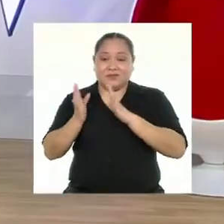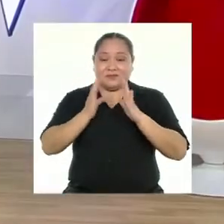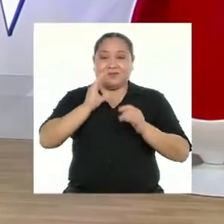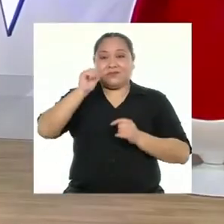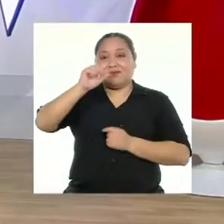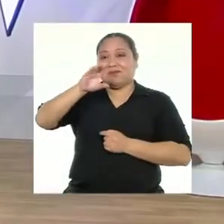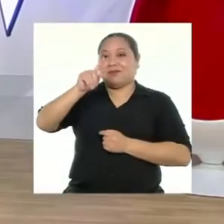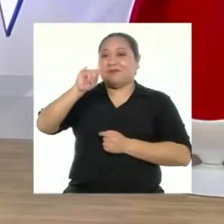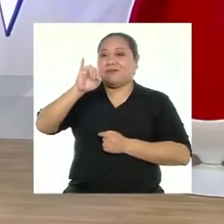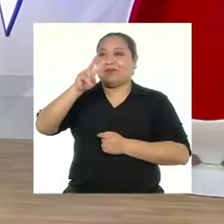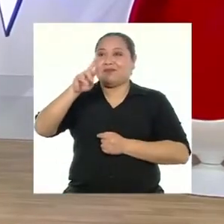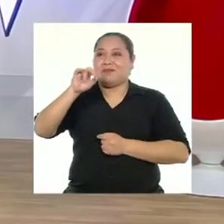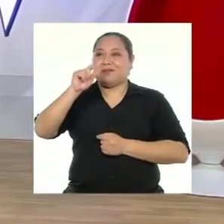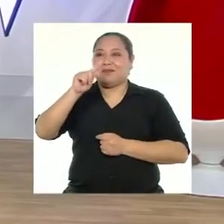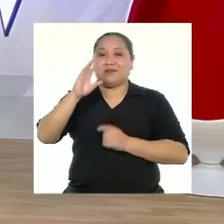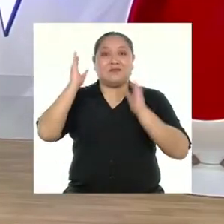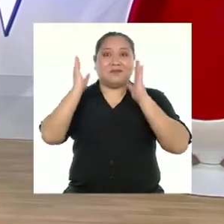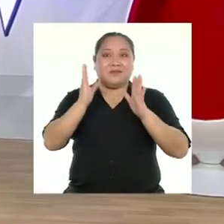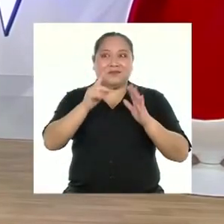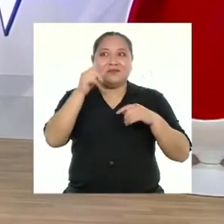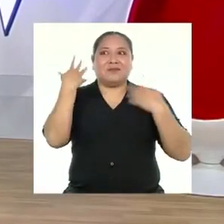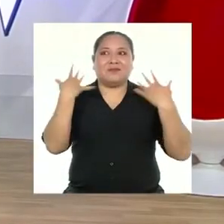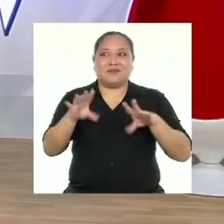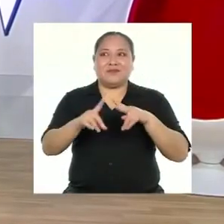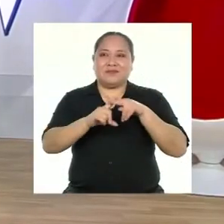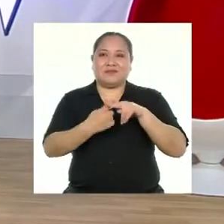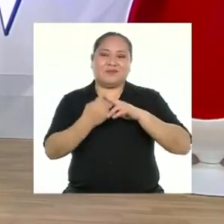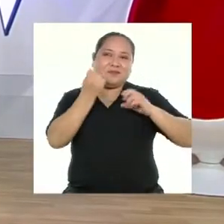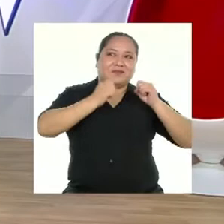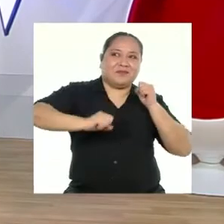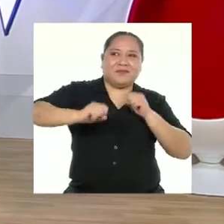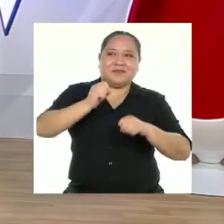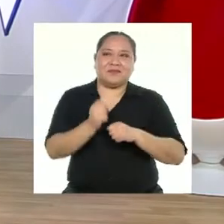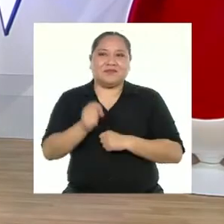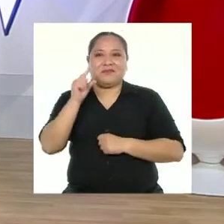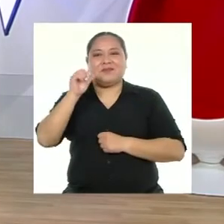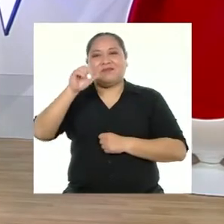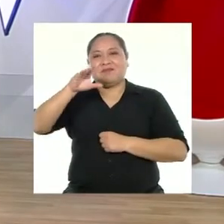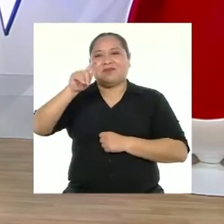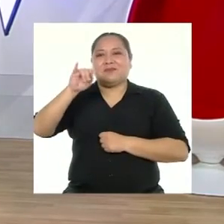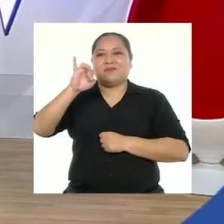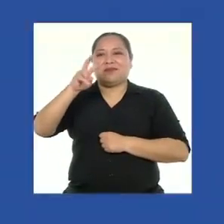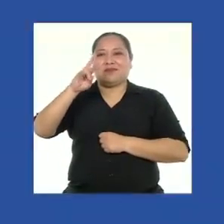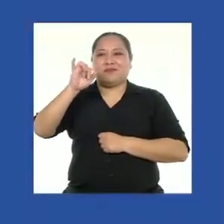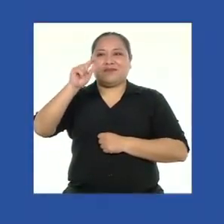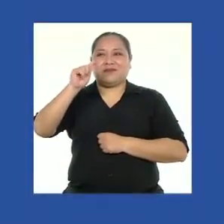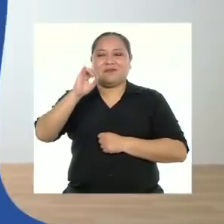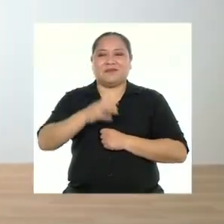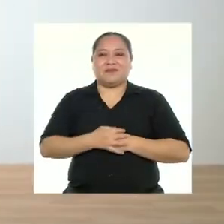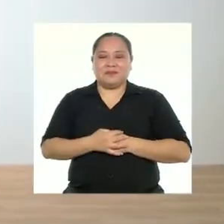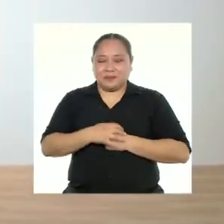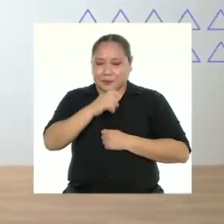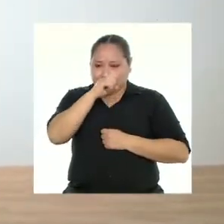Así es. Prepárense porque vamos a empezar a movernos con activarte. ¡Adelante, Miguel Ángel!